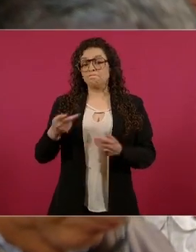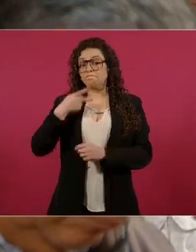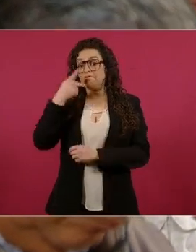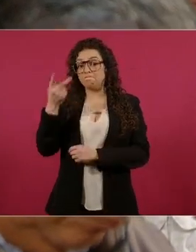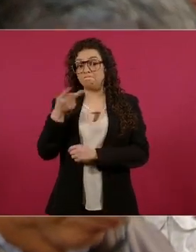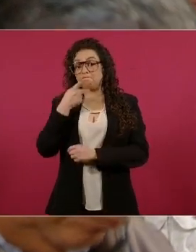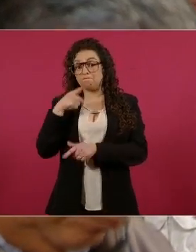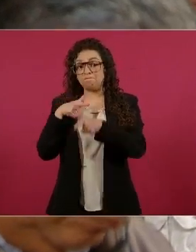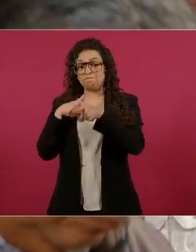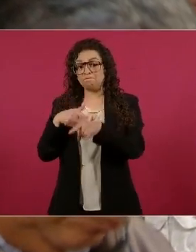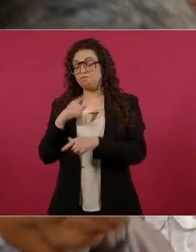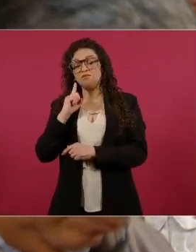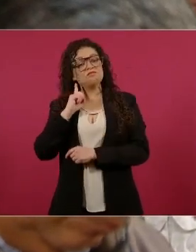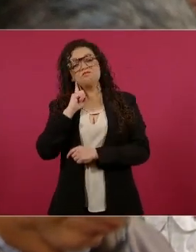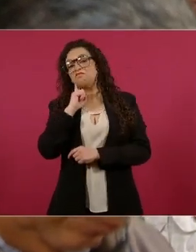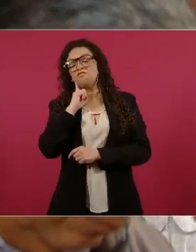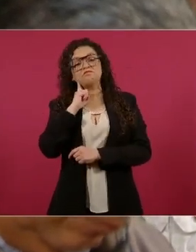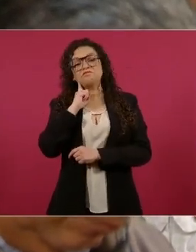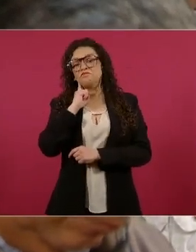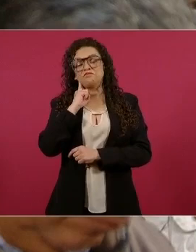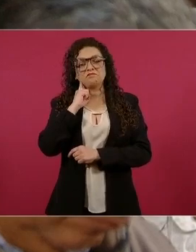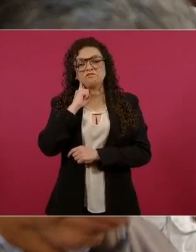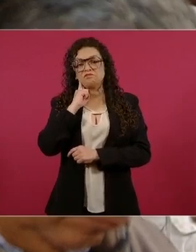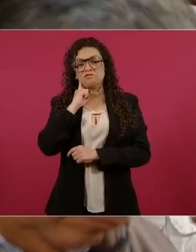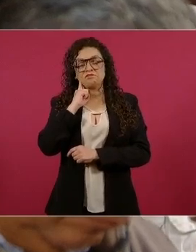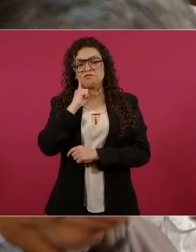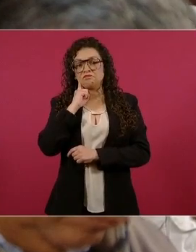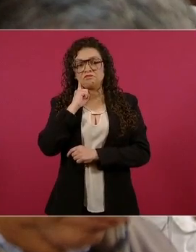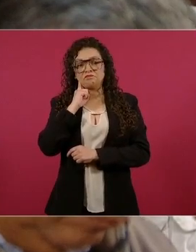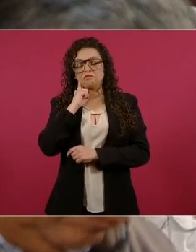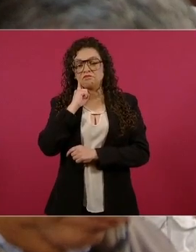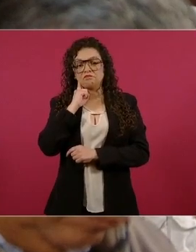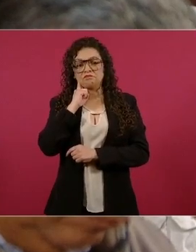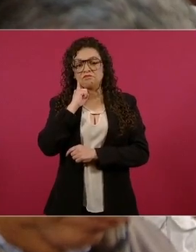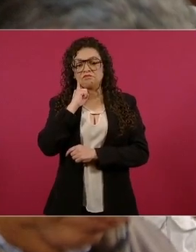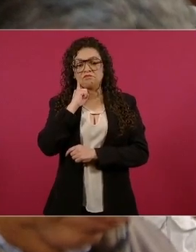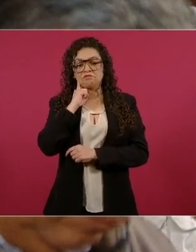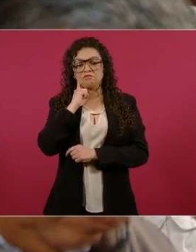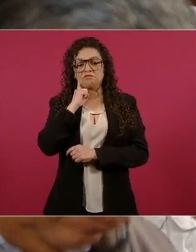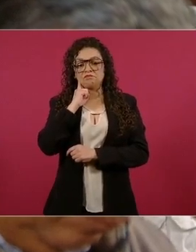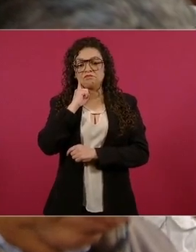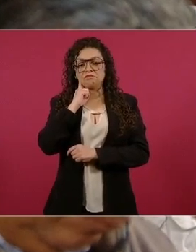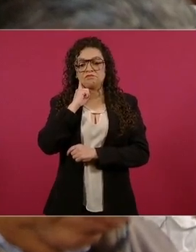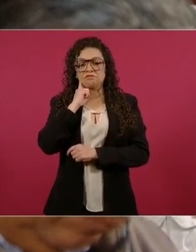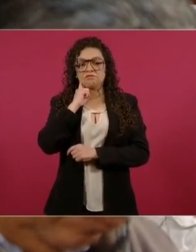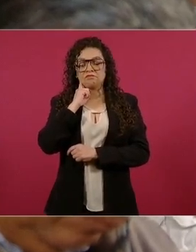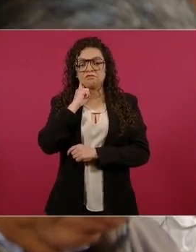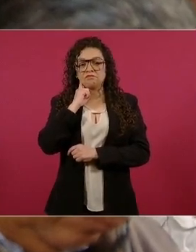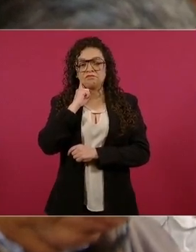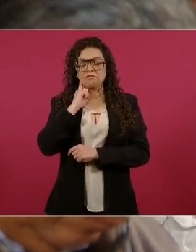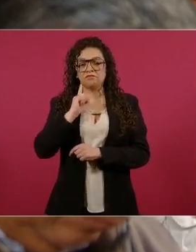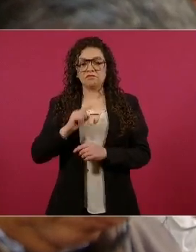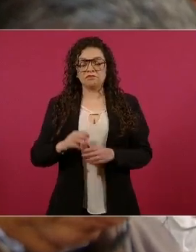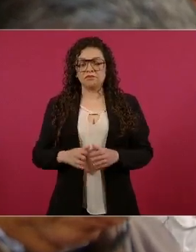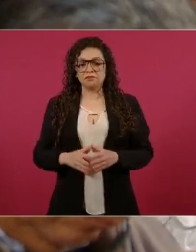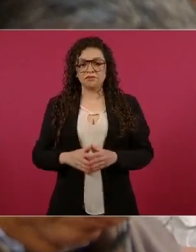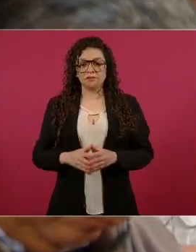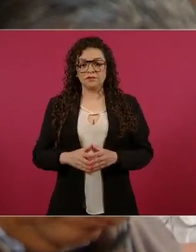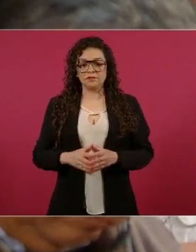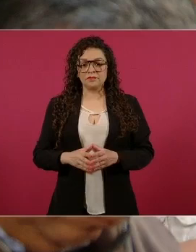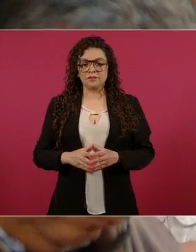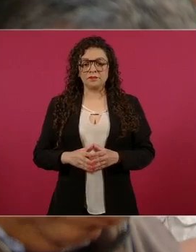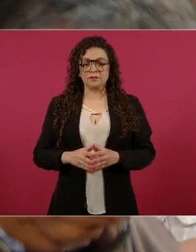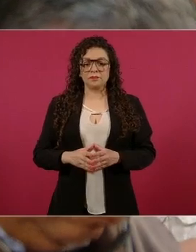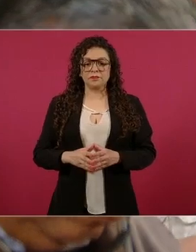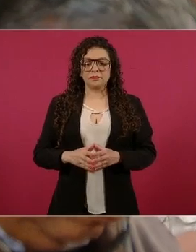porque los eligieron los trabajadores, aunque en este caso el propio alineamiento de sus